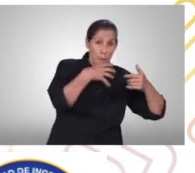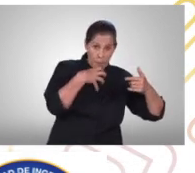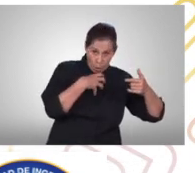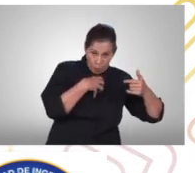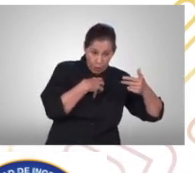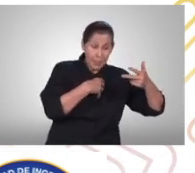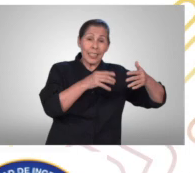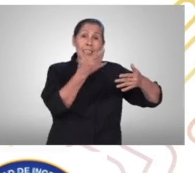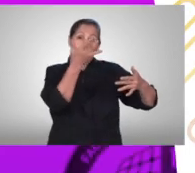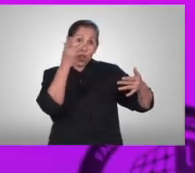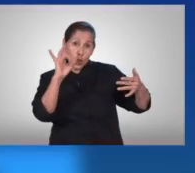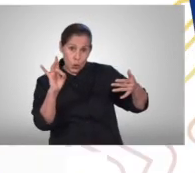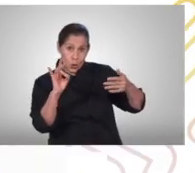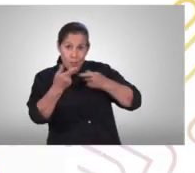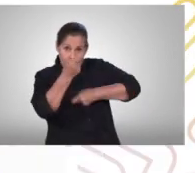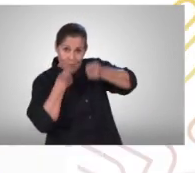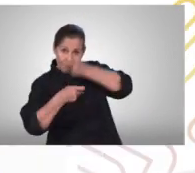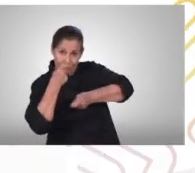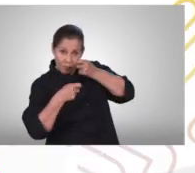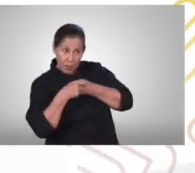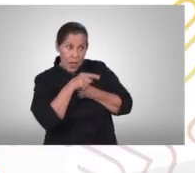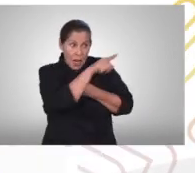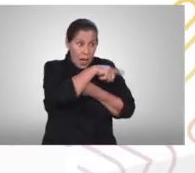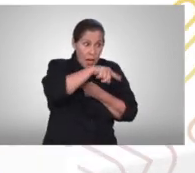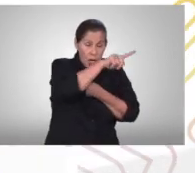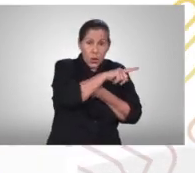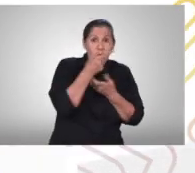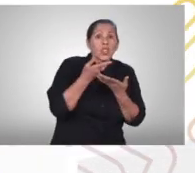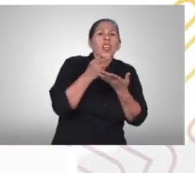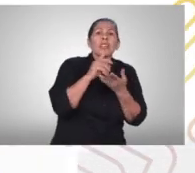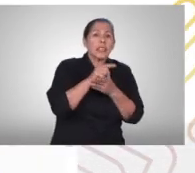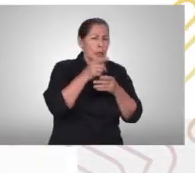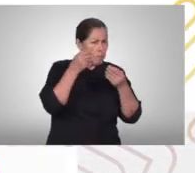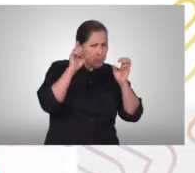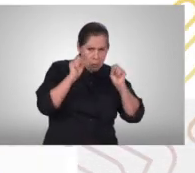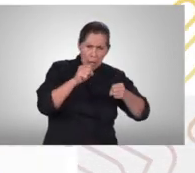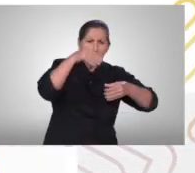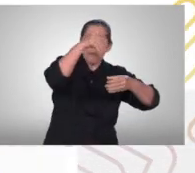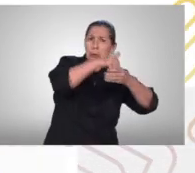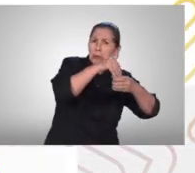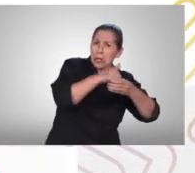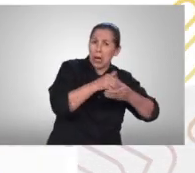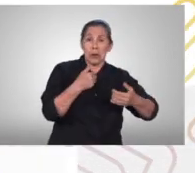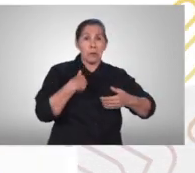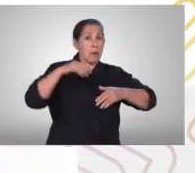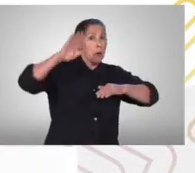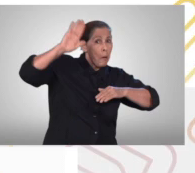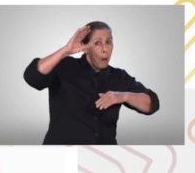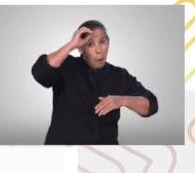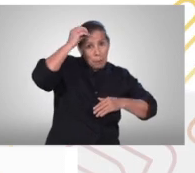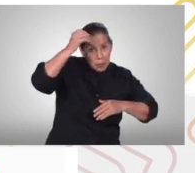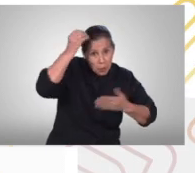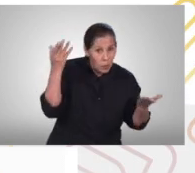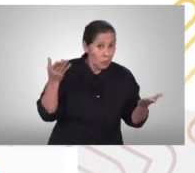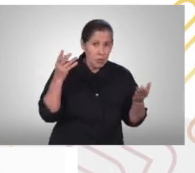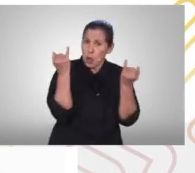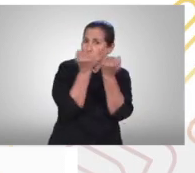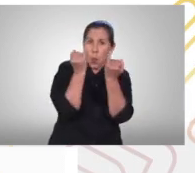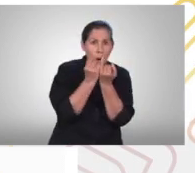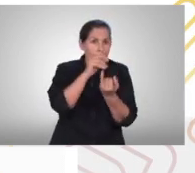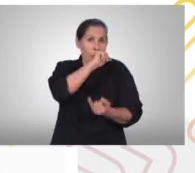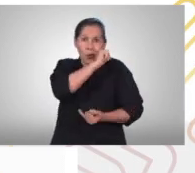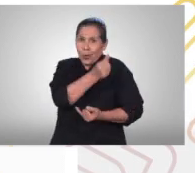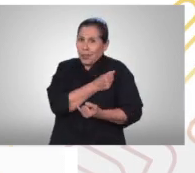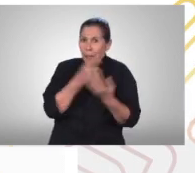centros universitarios ellos contarán con voz y voto al igual que un decano un director de centro universitario o un